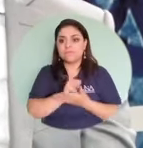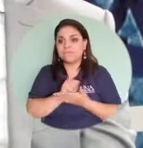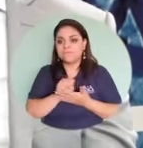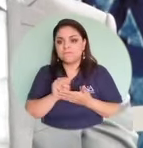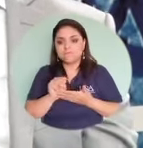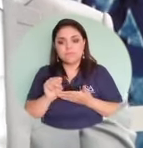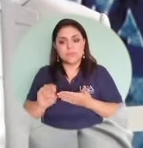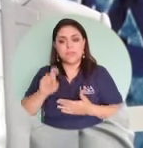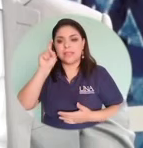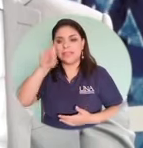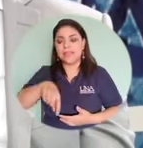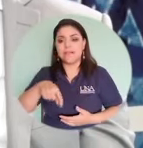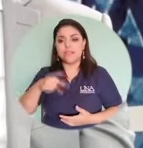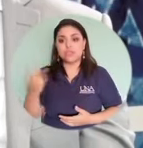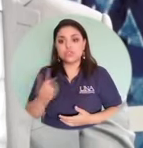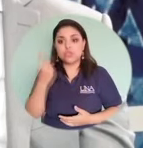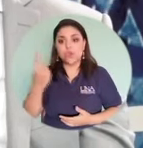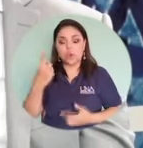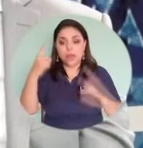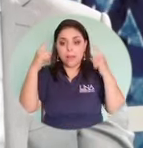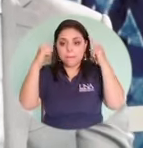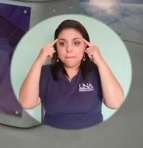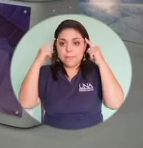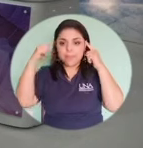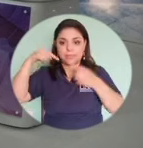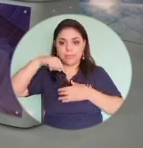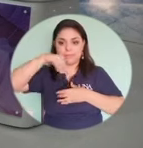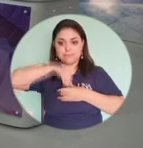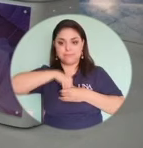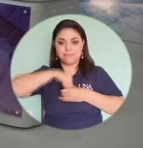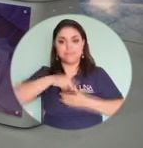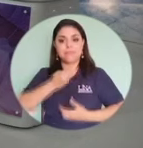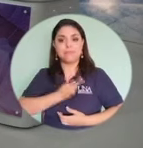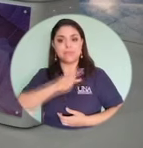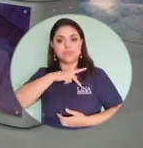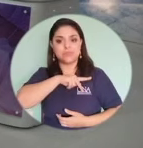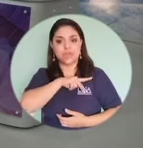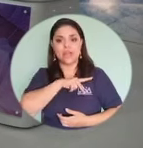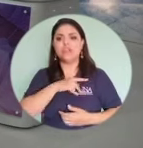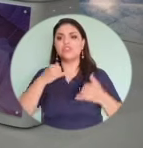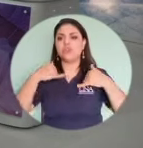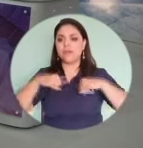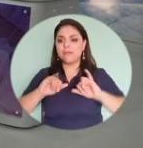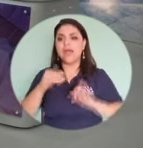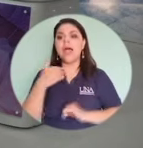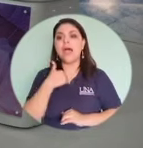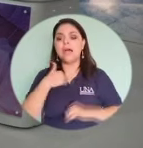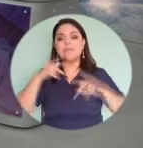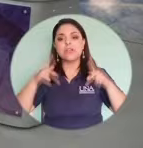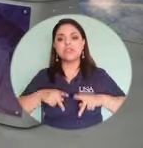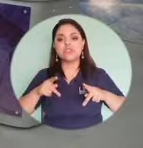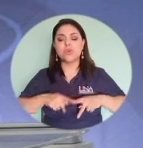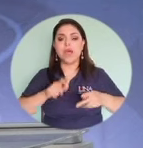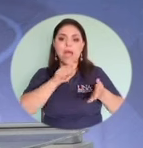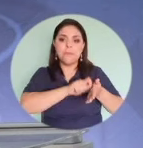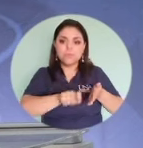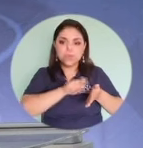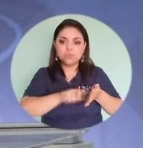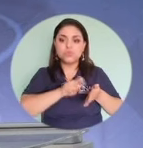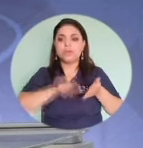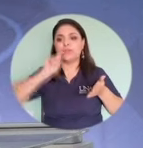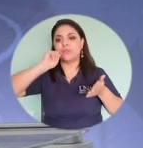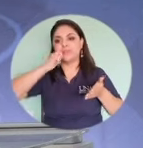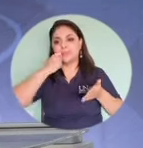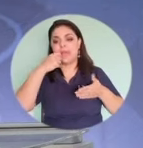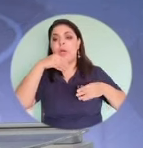estar únicamente en la mente de un usuario, porque hay todavía usuarios que apuntan su contraseña, la guardan en su billetera, imagínense